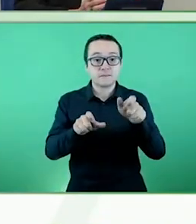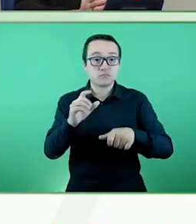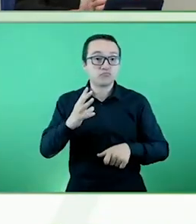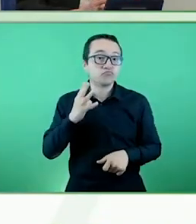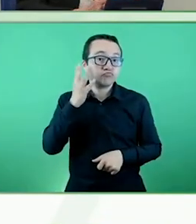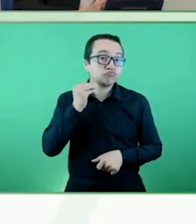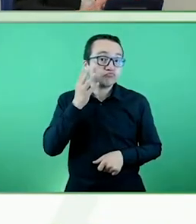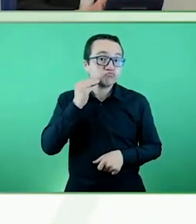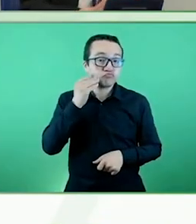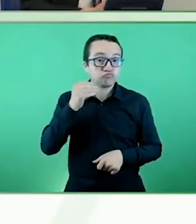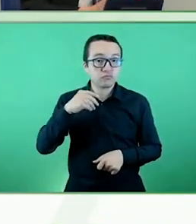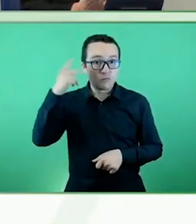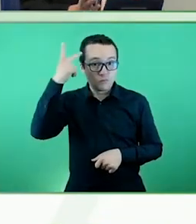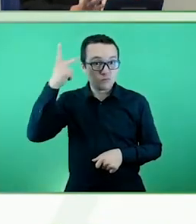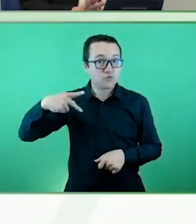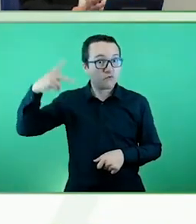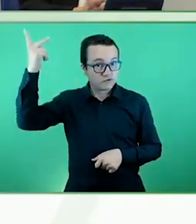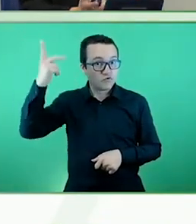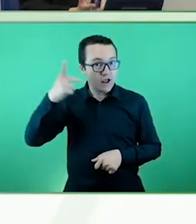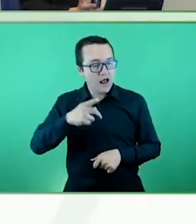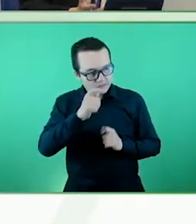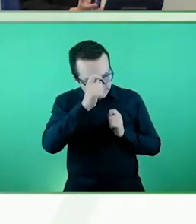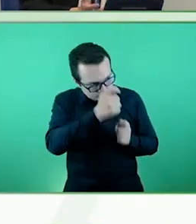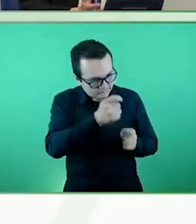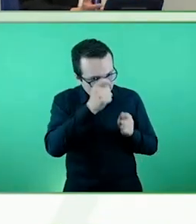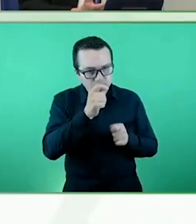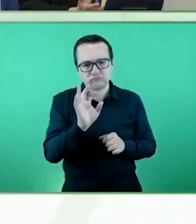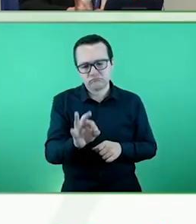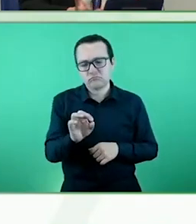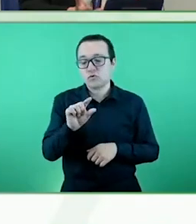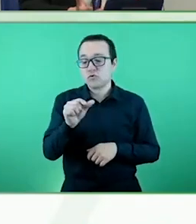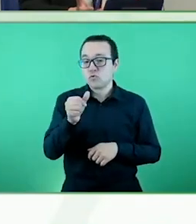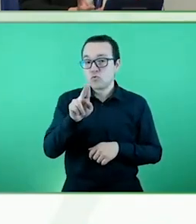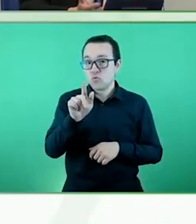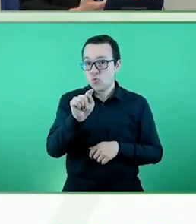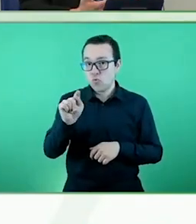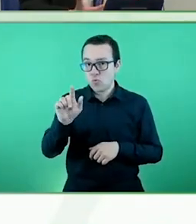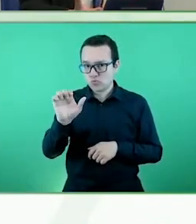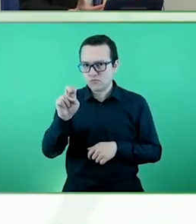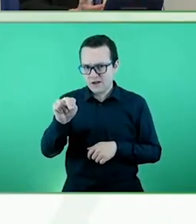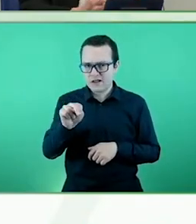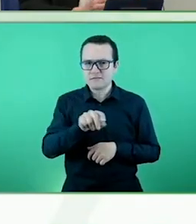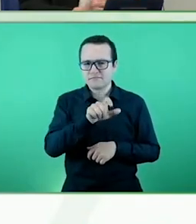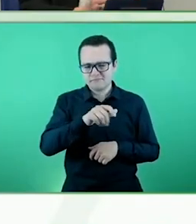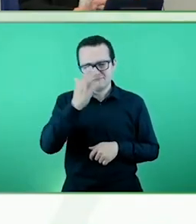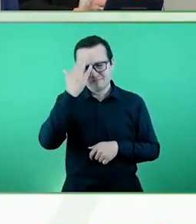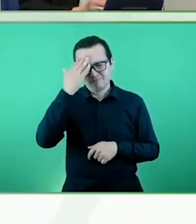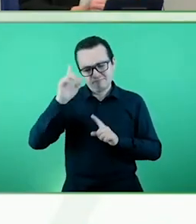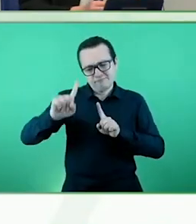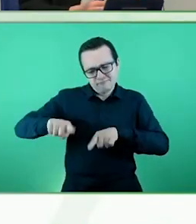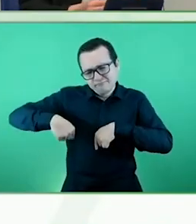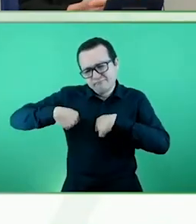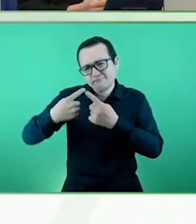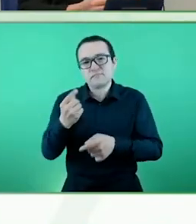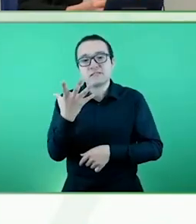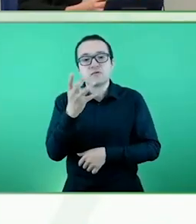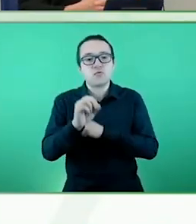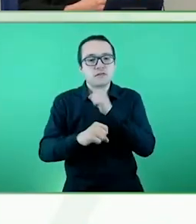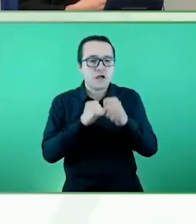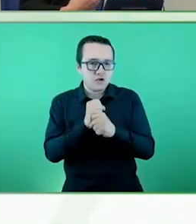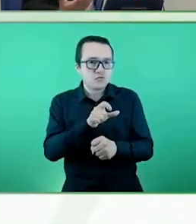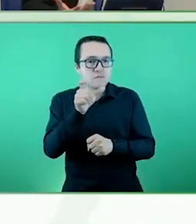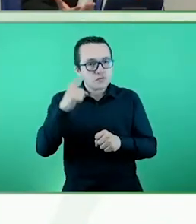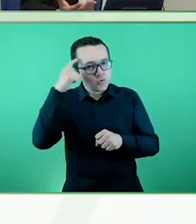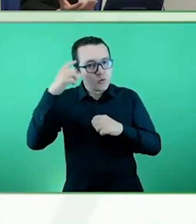50 años en pacientes con lesión medular y también con pacientes, personas con daño cerebral. Después,